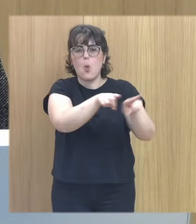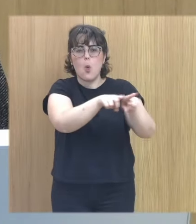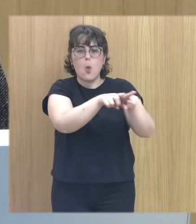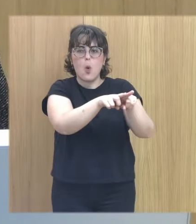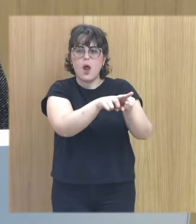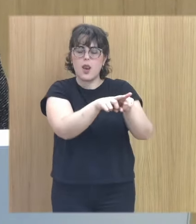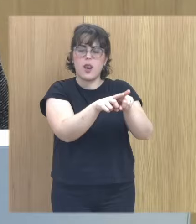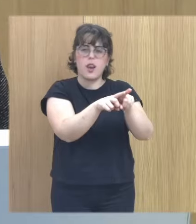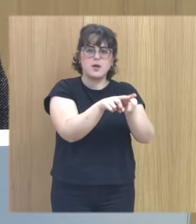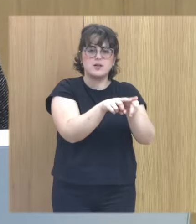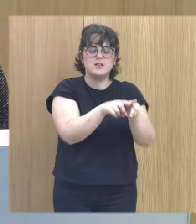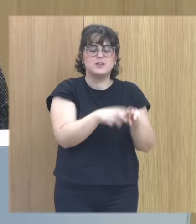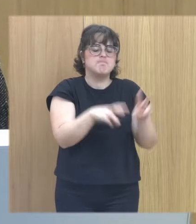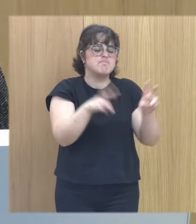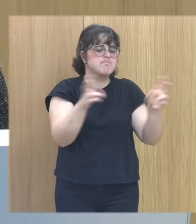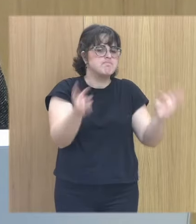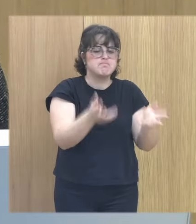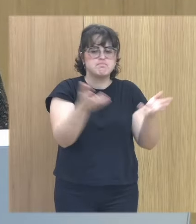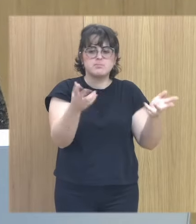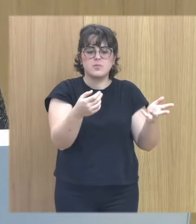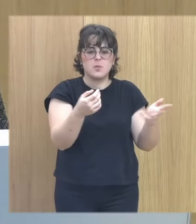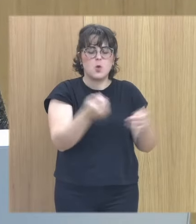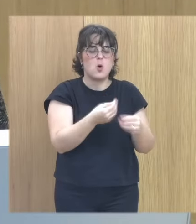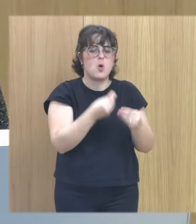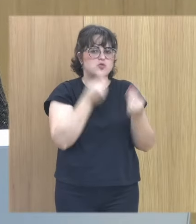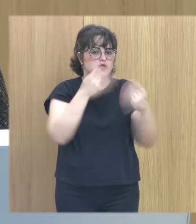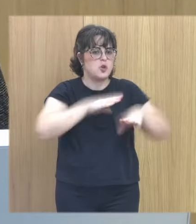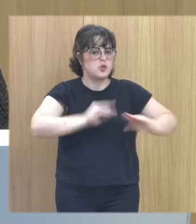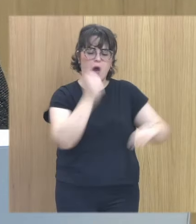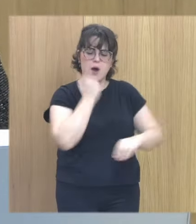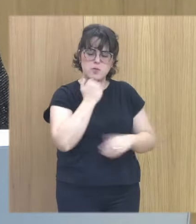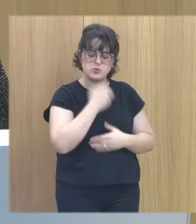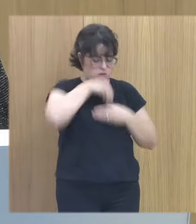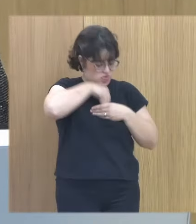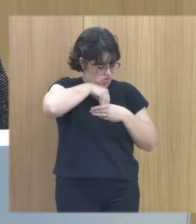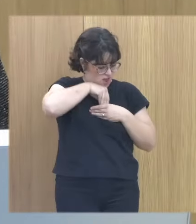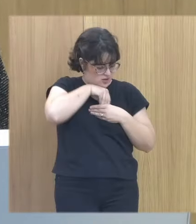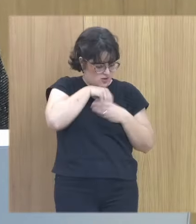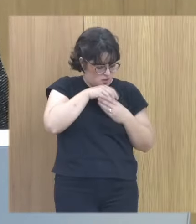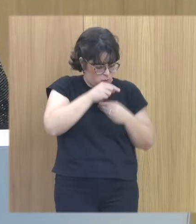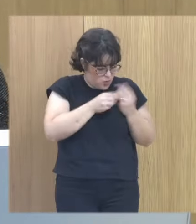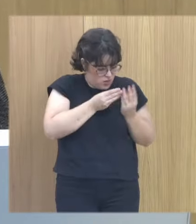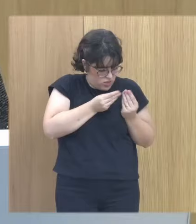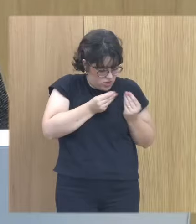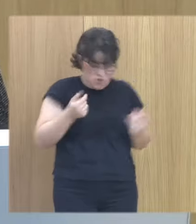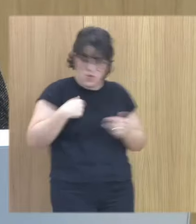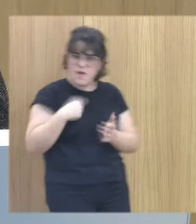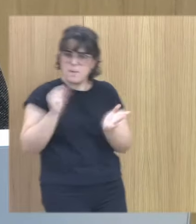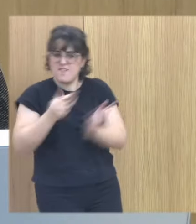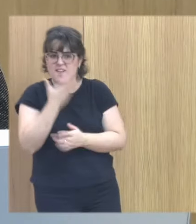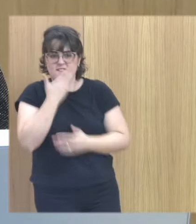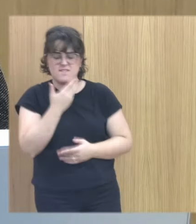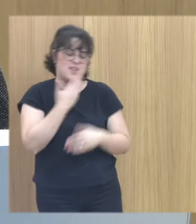cargando con ese peso toda su vida y uno quiere creer en la rapidez uno quiere creer